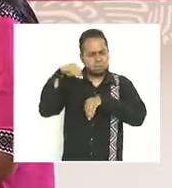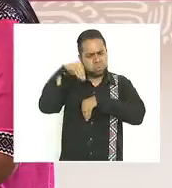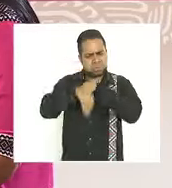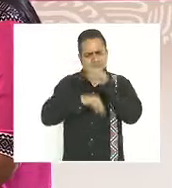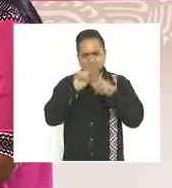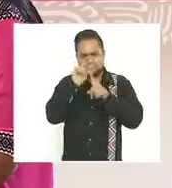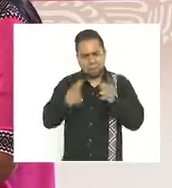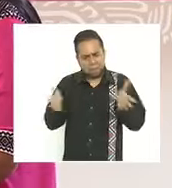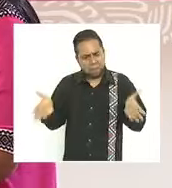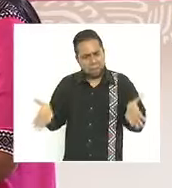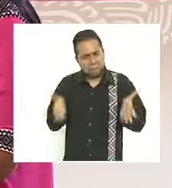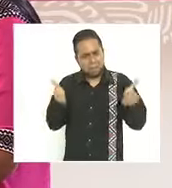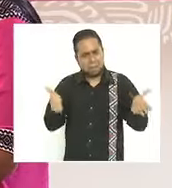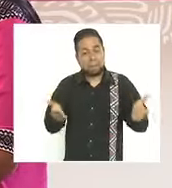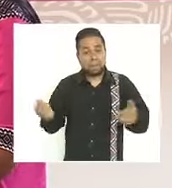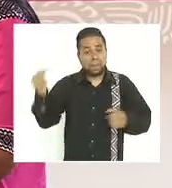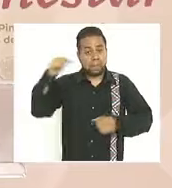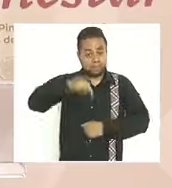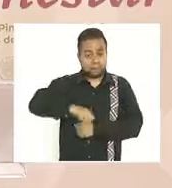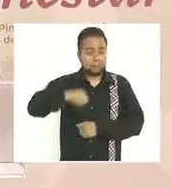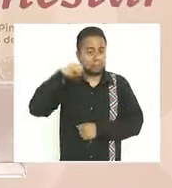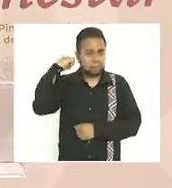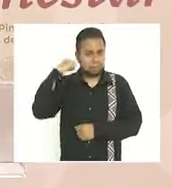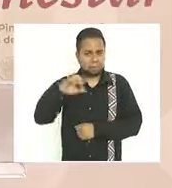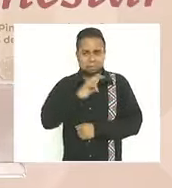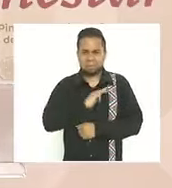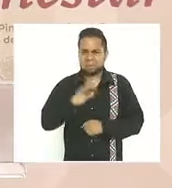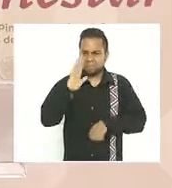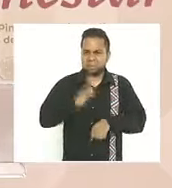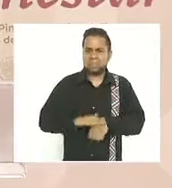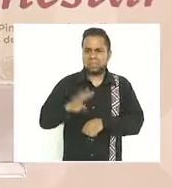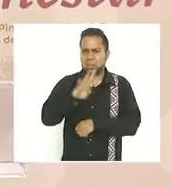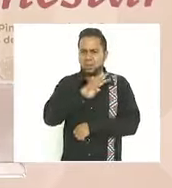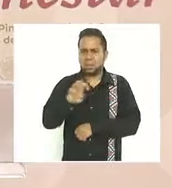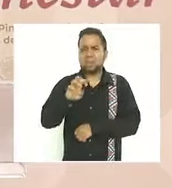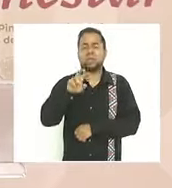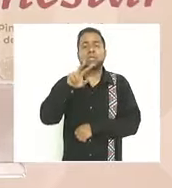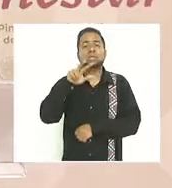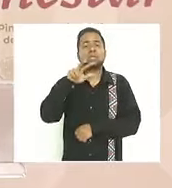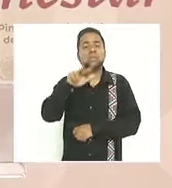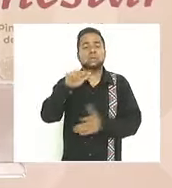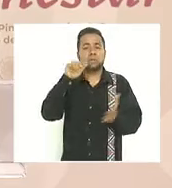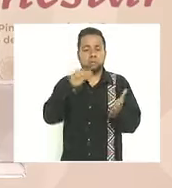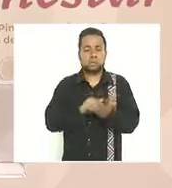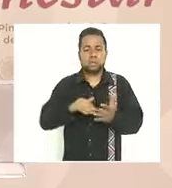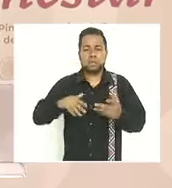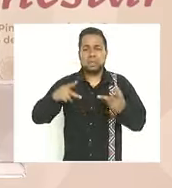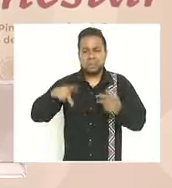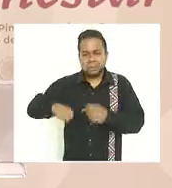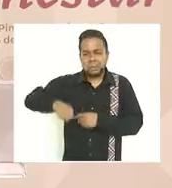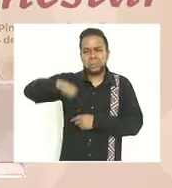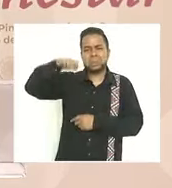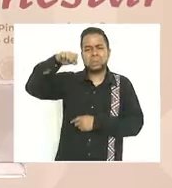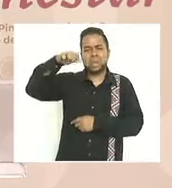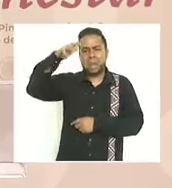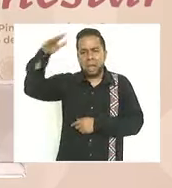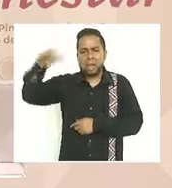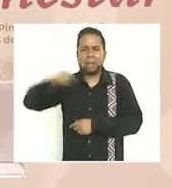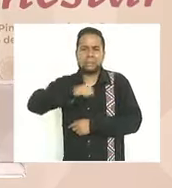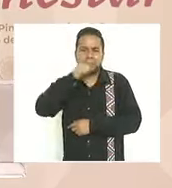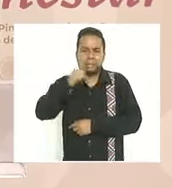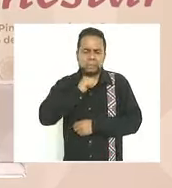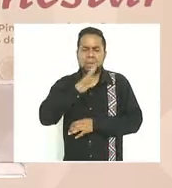país aquí en oaxaca más de cuatrocientos dieciocho mil adultos mayores reciben su